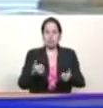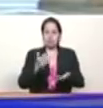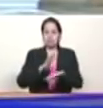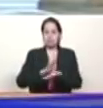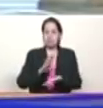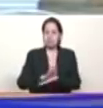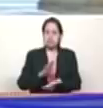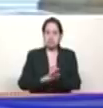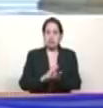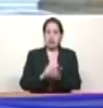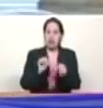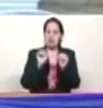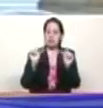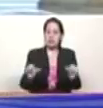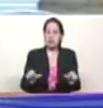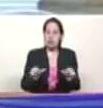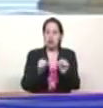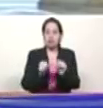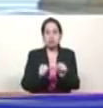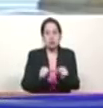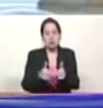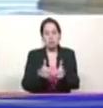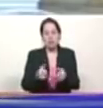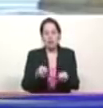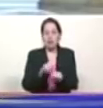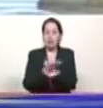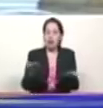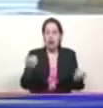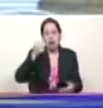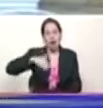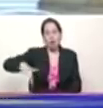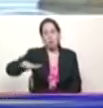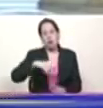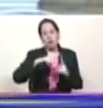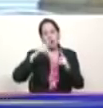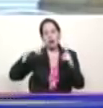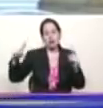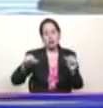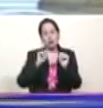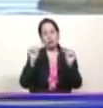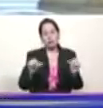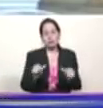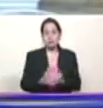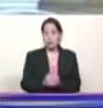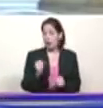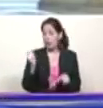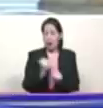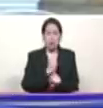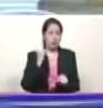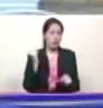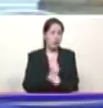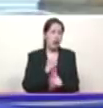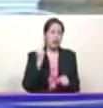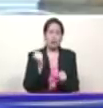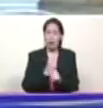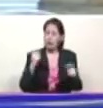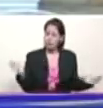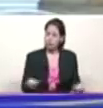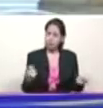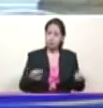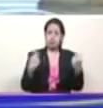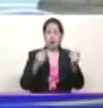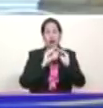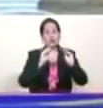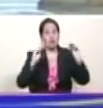un servicio que le pertenece al pueblo, el servicio eléctrico. Trabajar, trabajo, más trabajo, es mi llamado